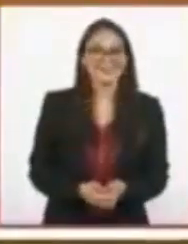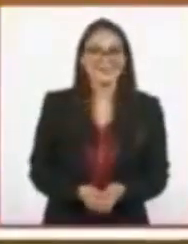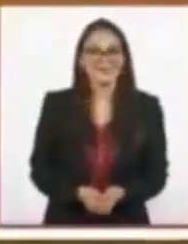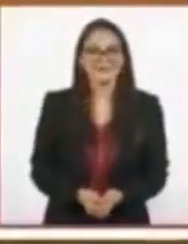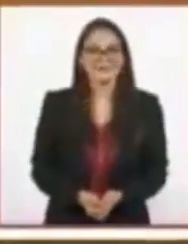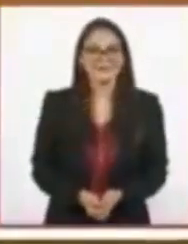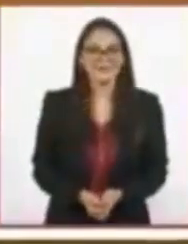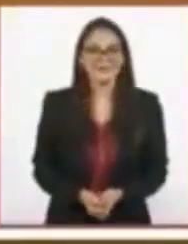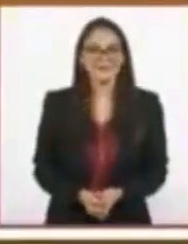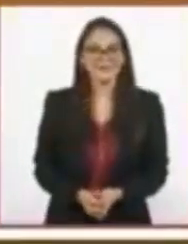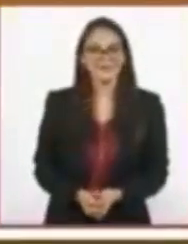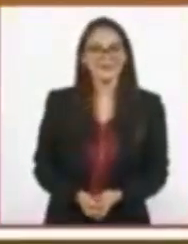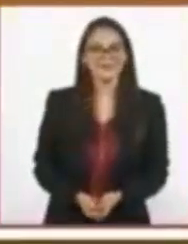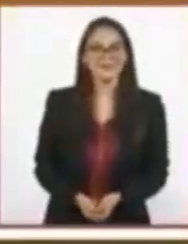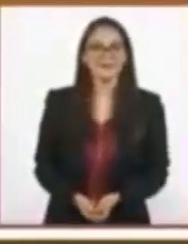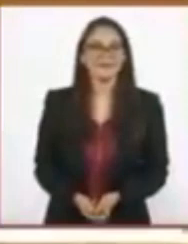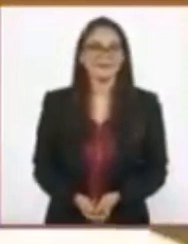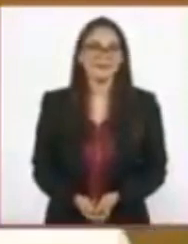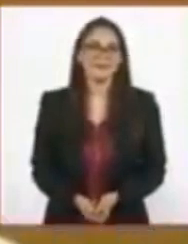¡Pongan